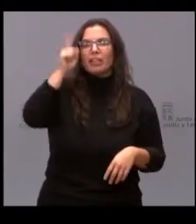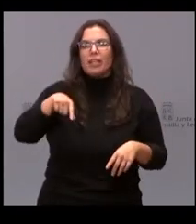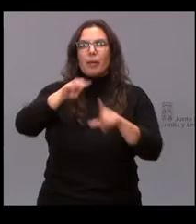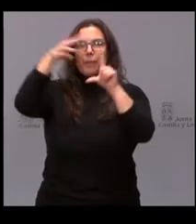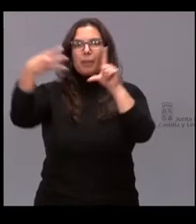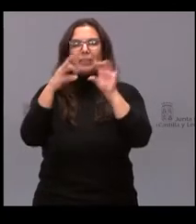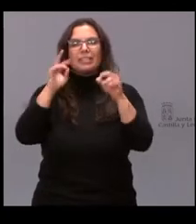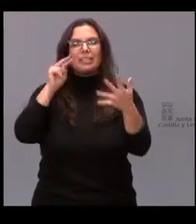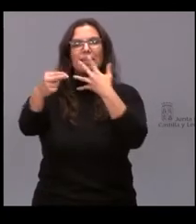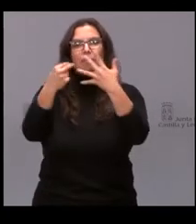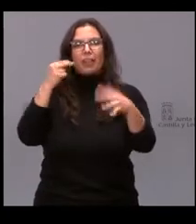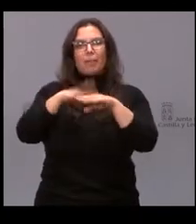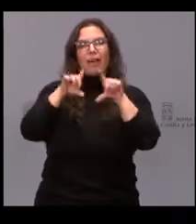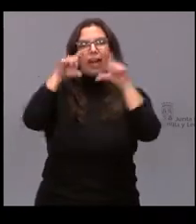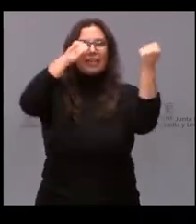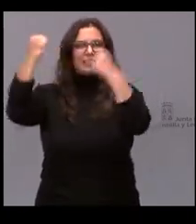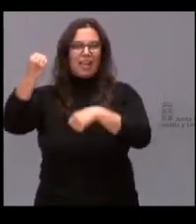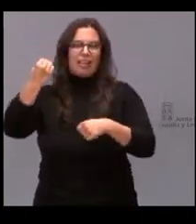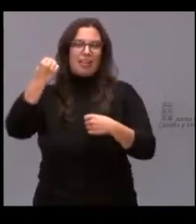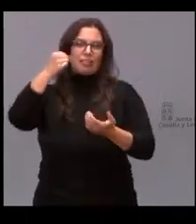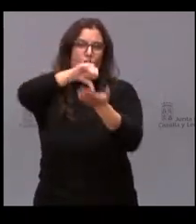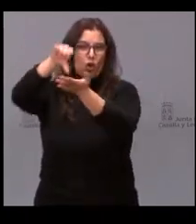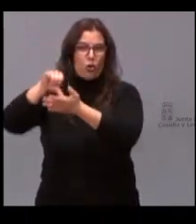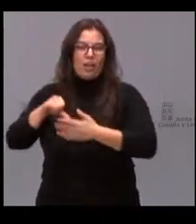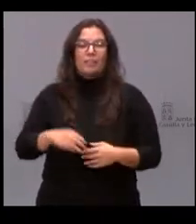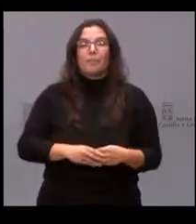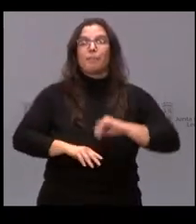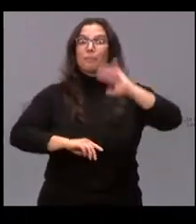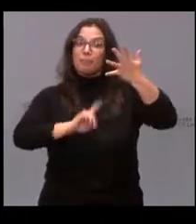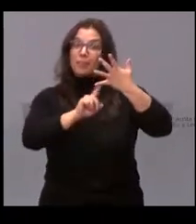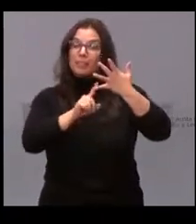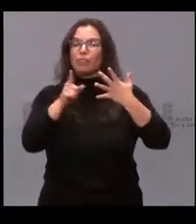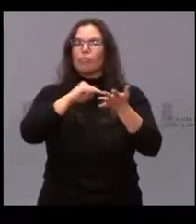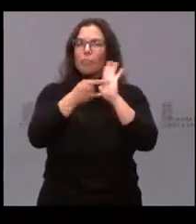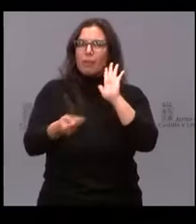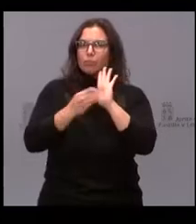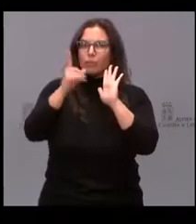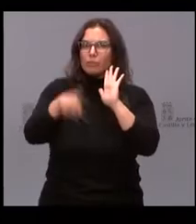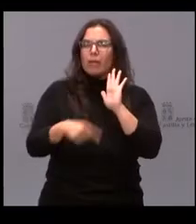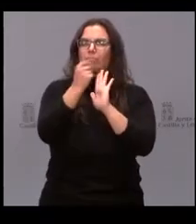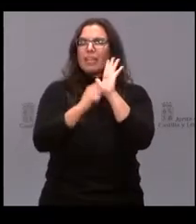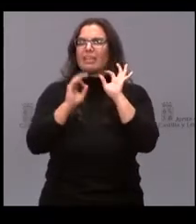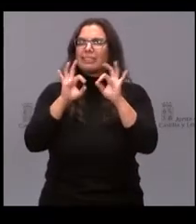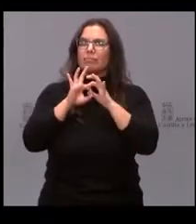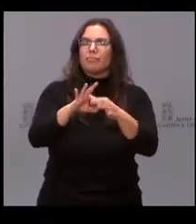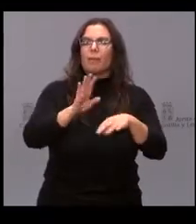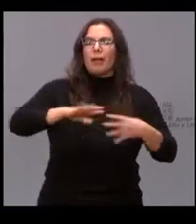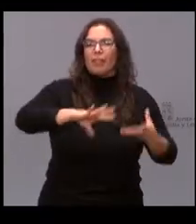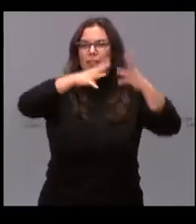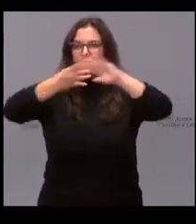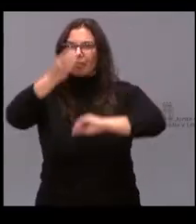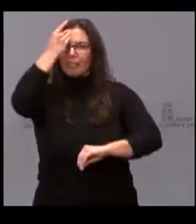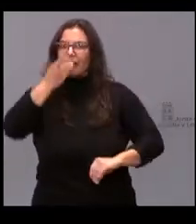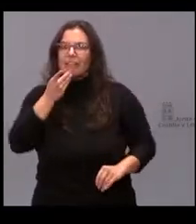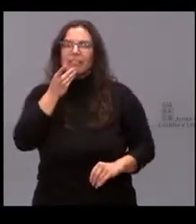transparencia para las entidades locales. En el quinto eje, el plan contempla también medidas dirigidas a la digitalización